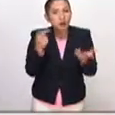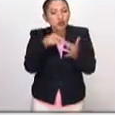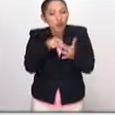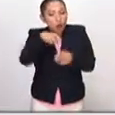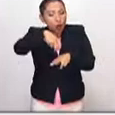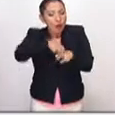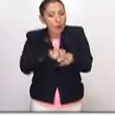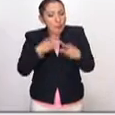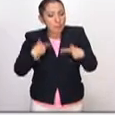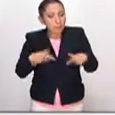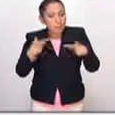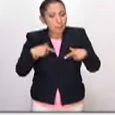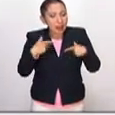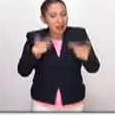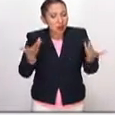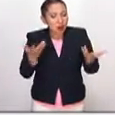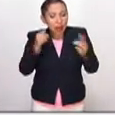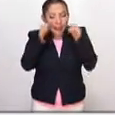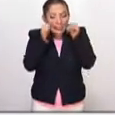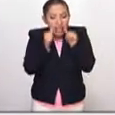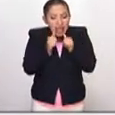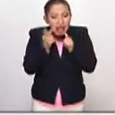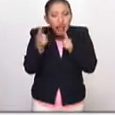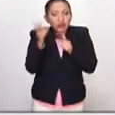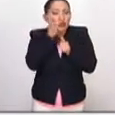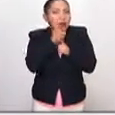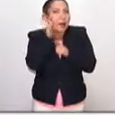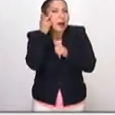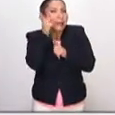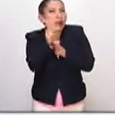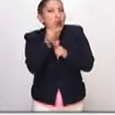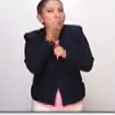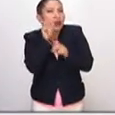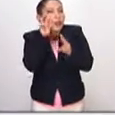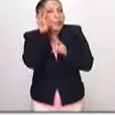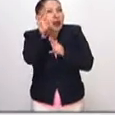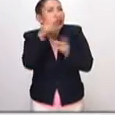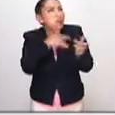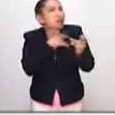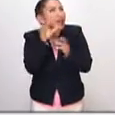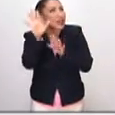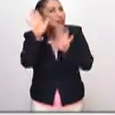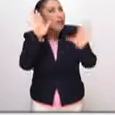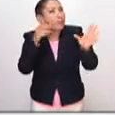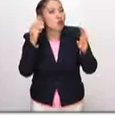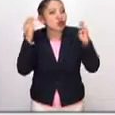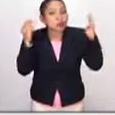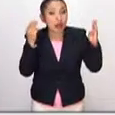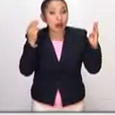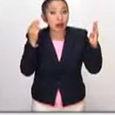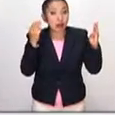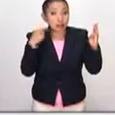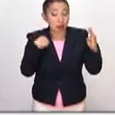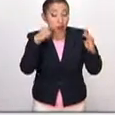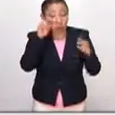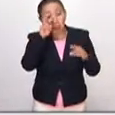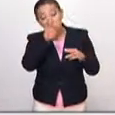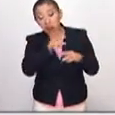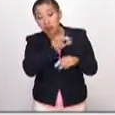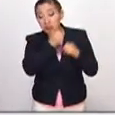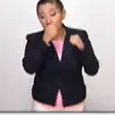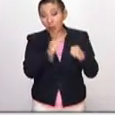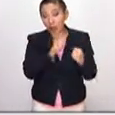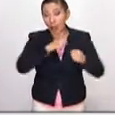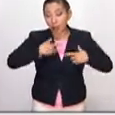colócate como una persona ciega y experimenta desde no poder ver cómo sientes el museo, yo